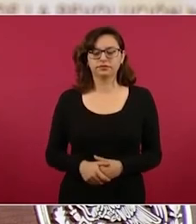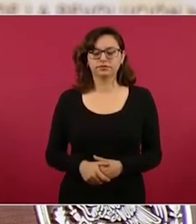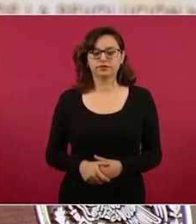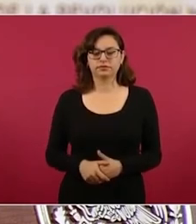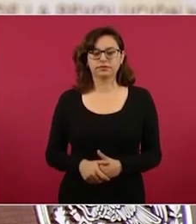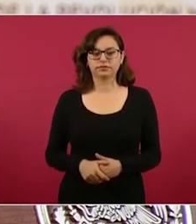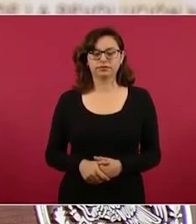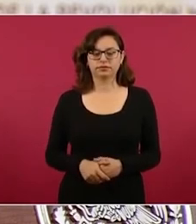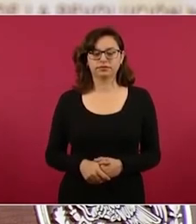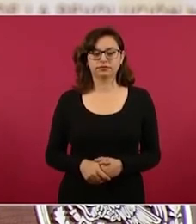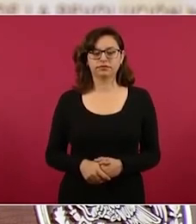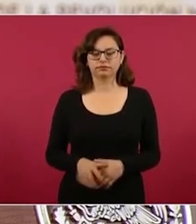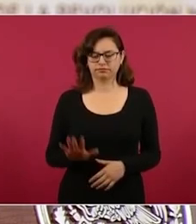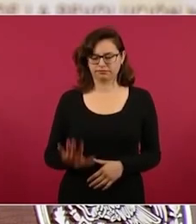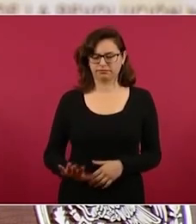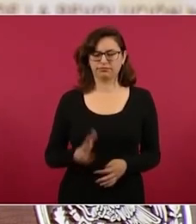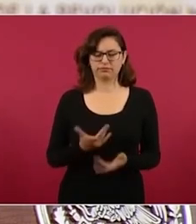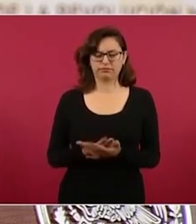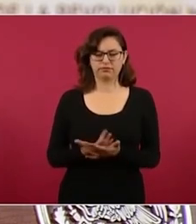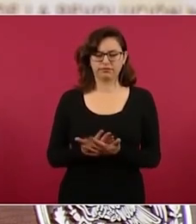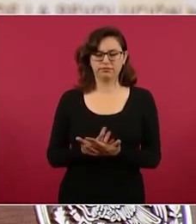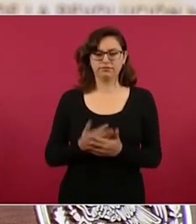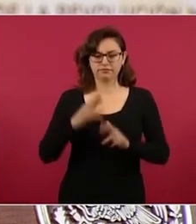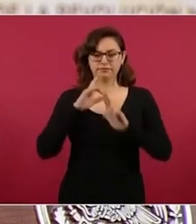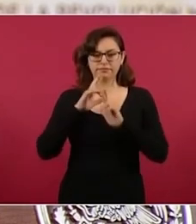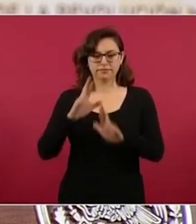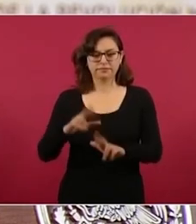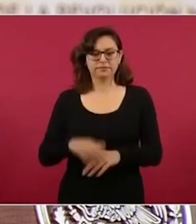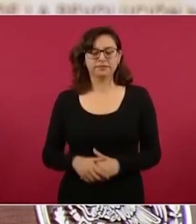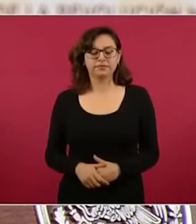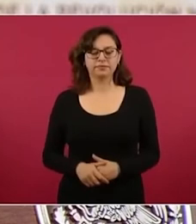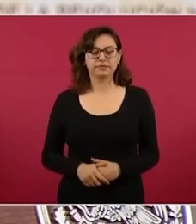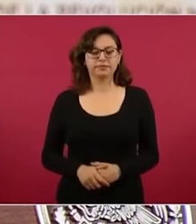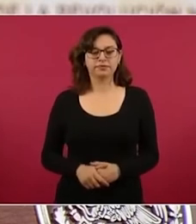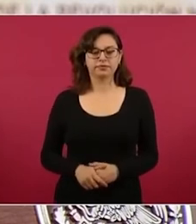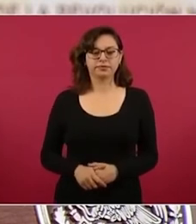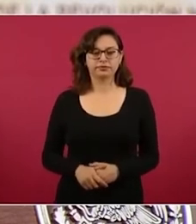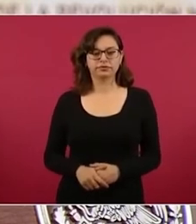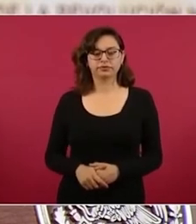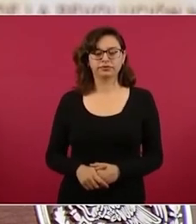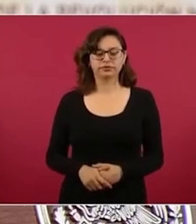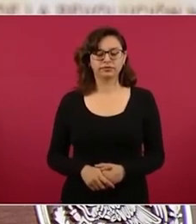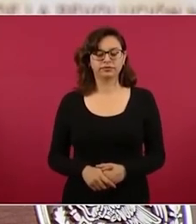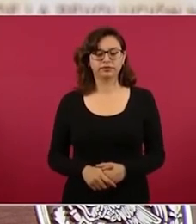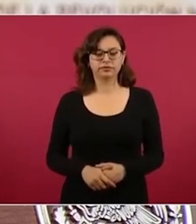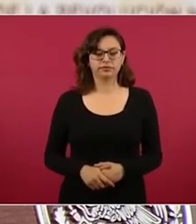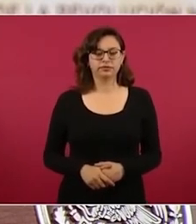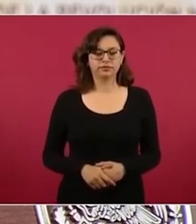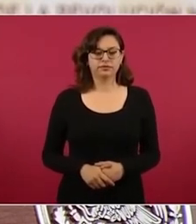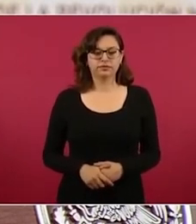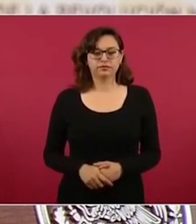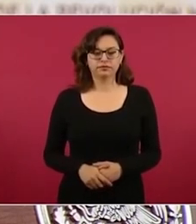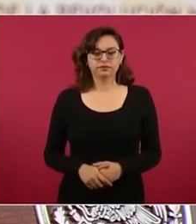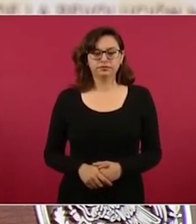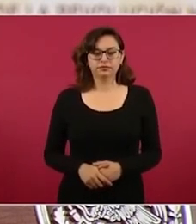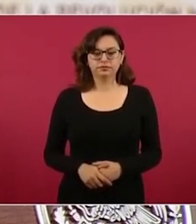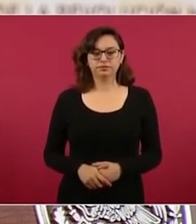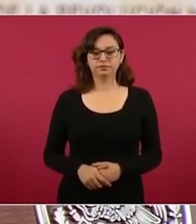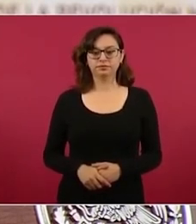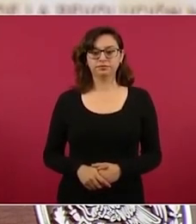ahora les digo incluso a ver si nos puede mandar